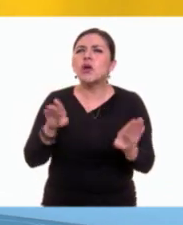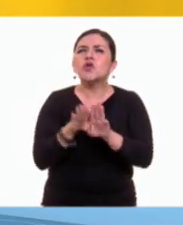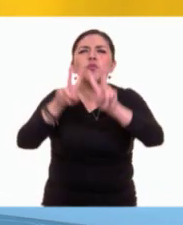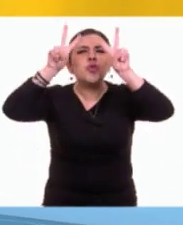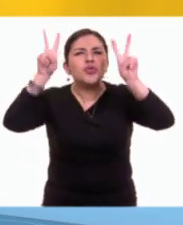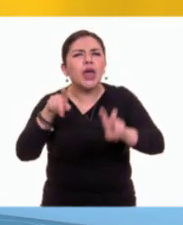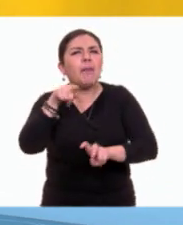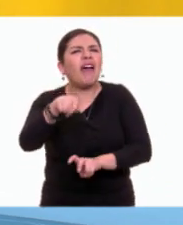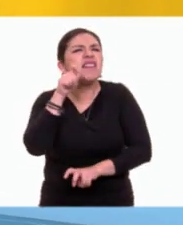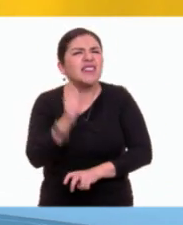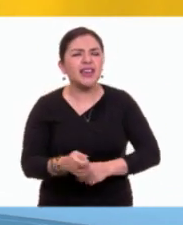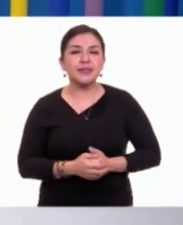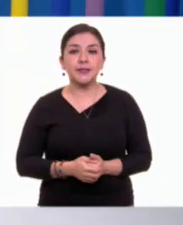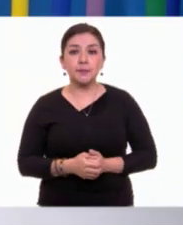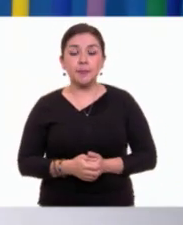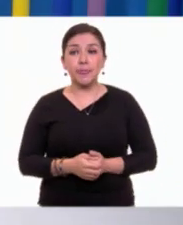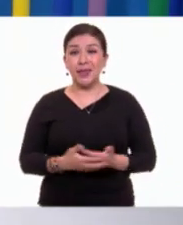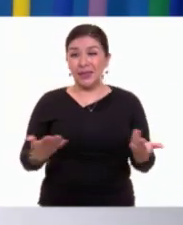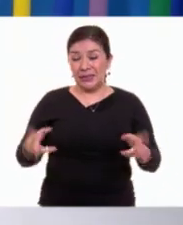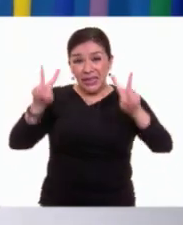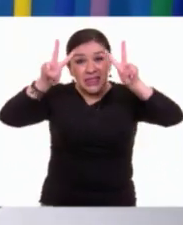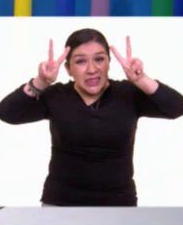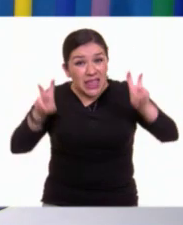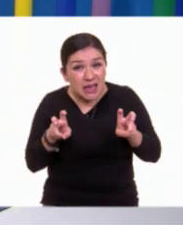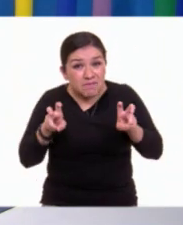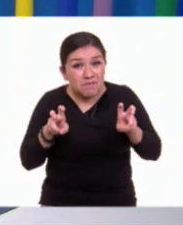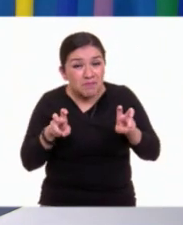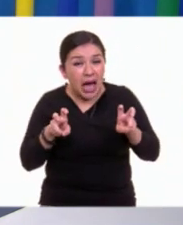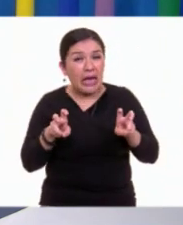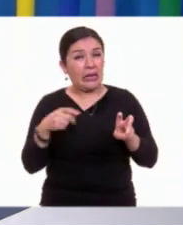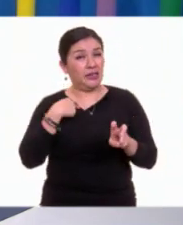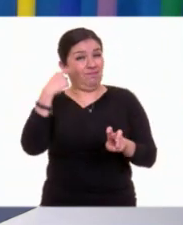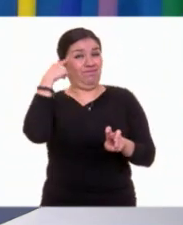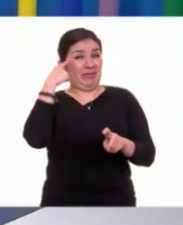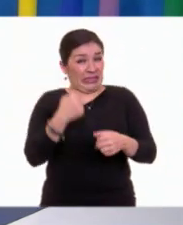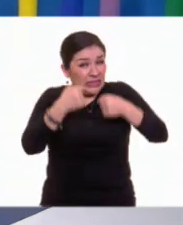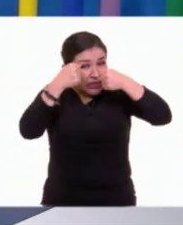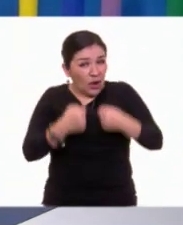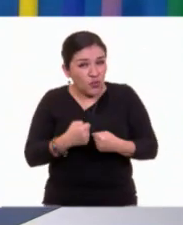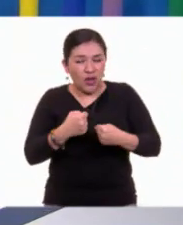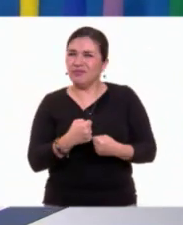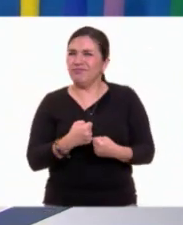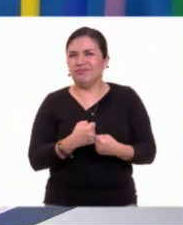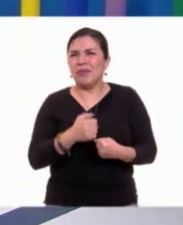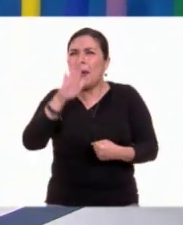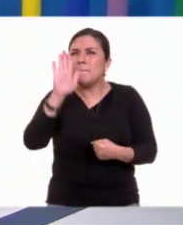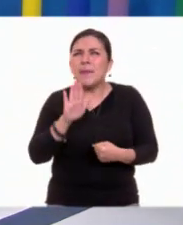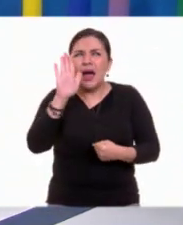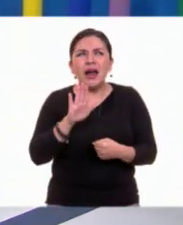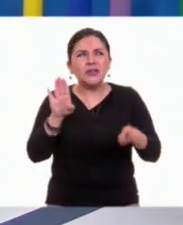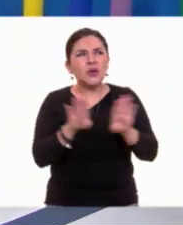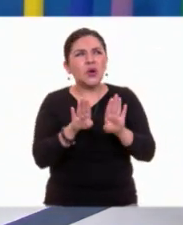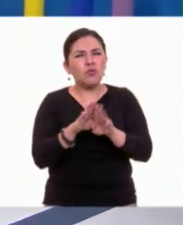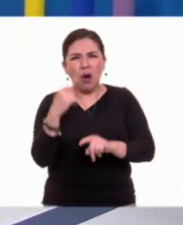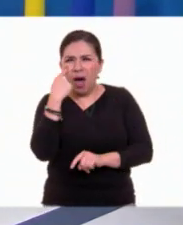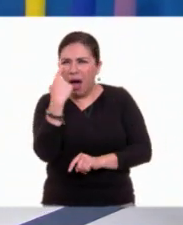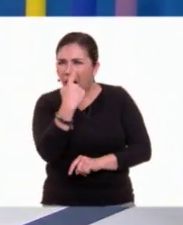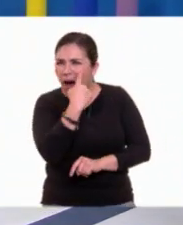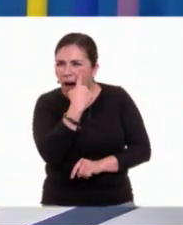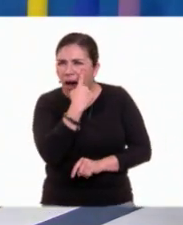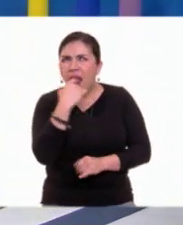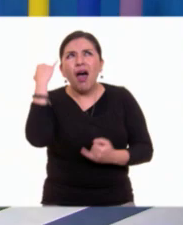el tema que aborda. Bueno, el tema no estoy muy seguro. Me parece una visión,